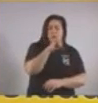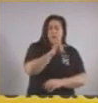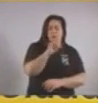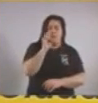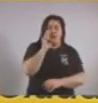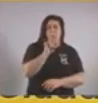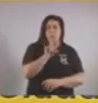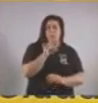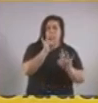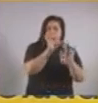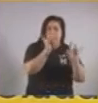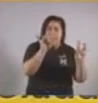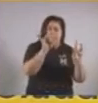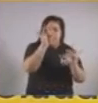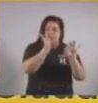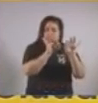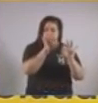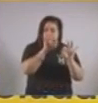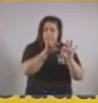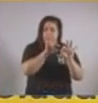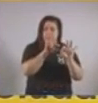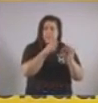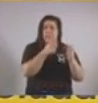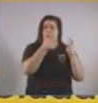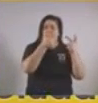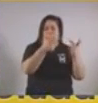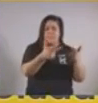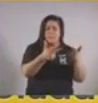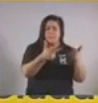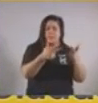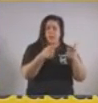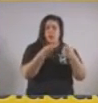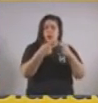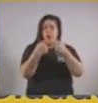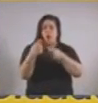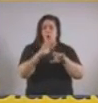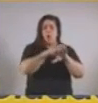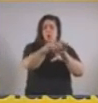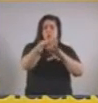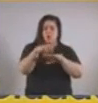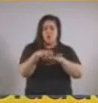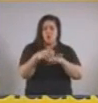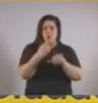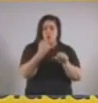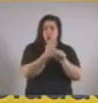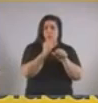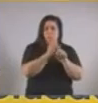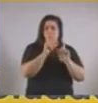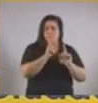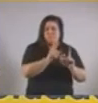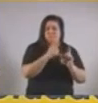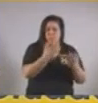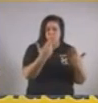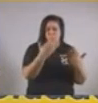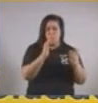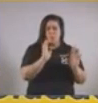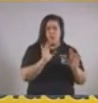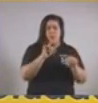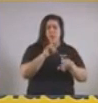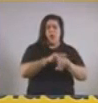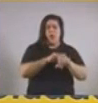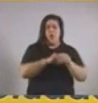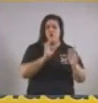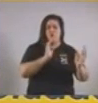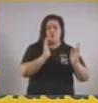detalle lo que allí se establece, los locales comerciales van a poder seguir y continuar con su actividad en los horarios